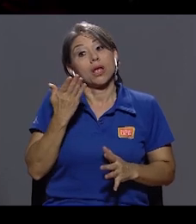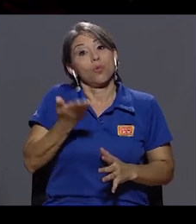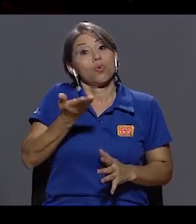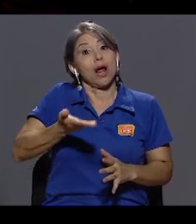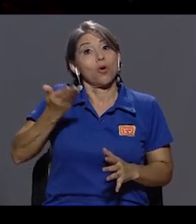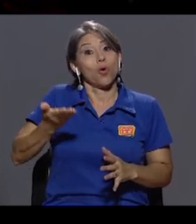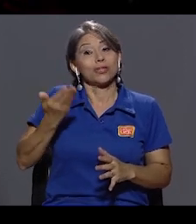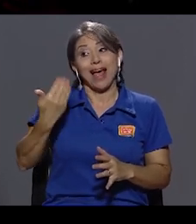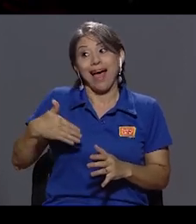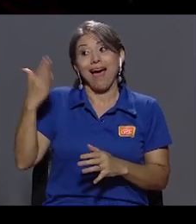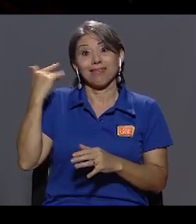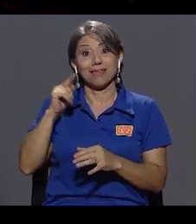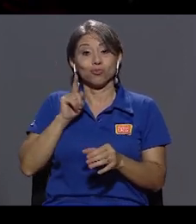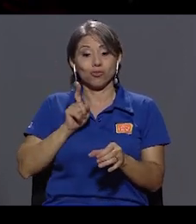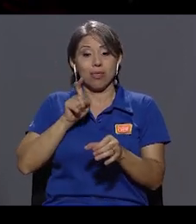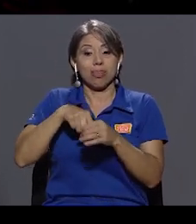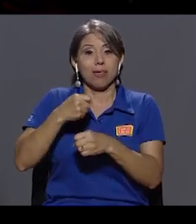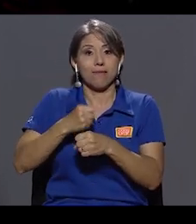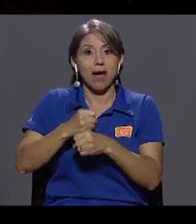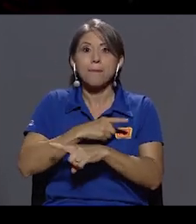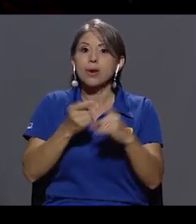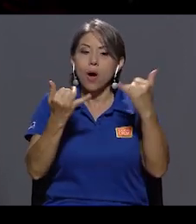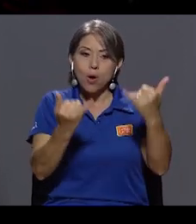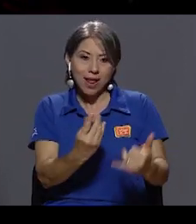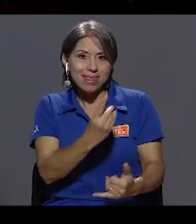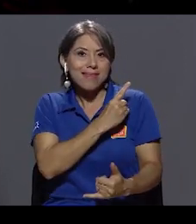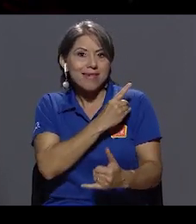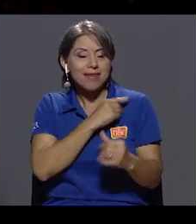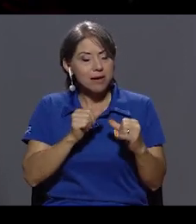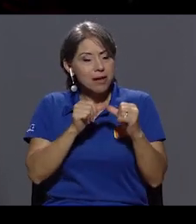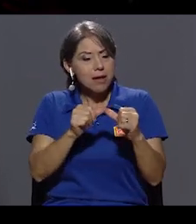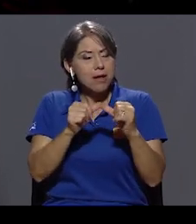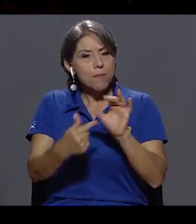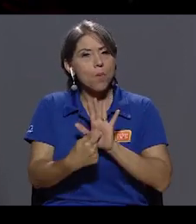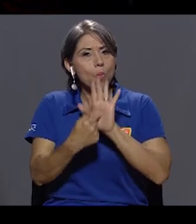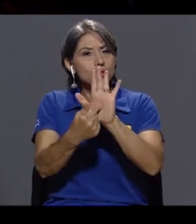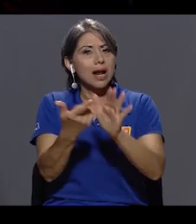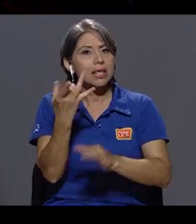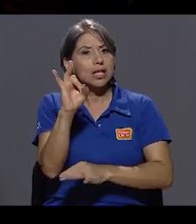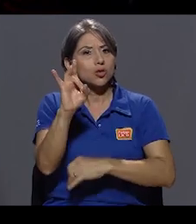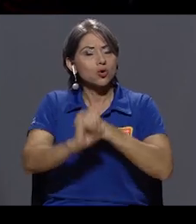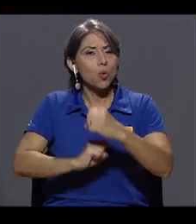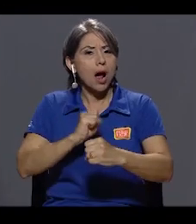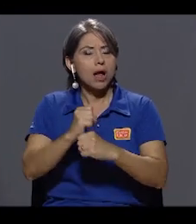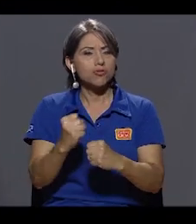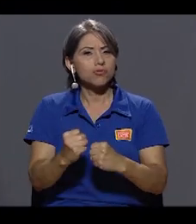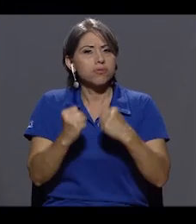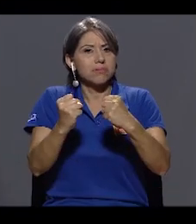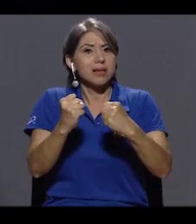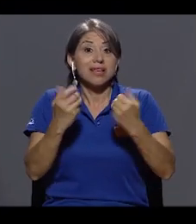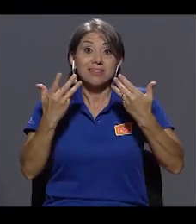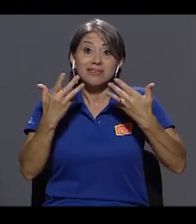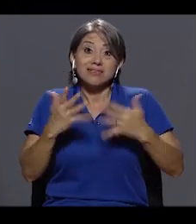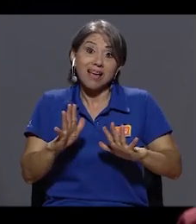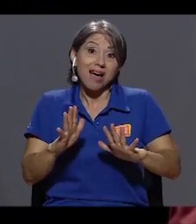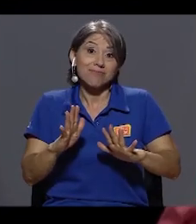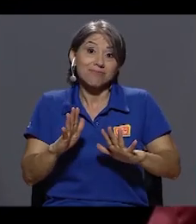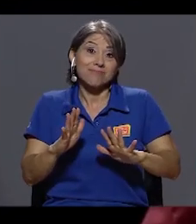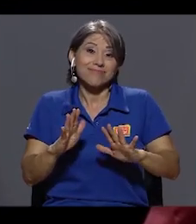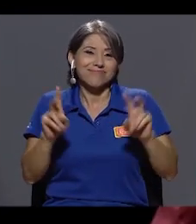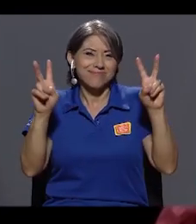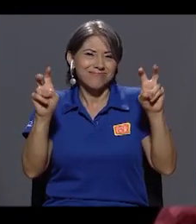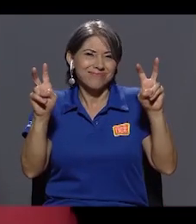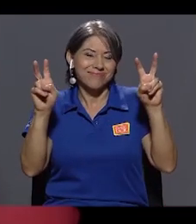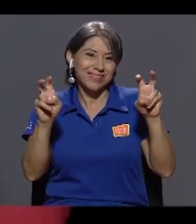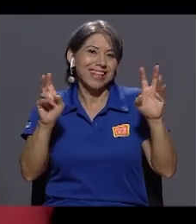cosa es dirigir y mostrar algo que se ha consolidado ya en 18 años. ¿Ya el niño puede ir solito